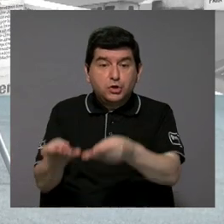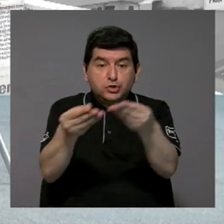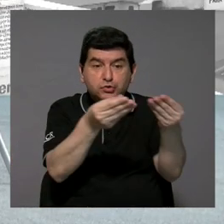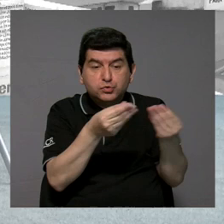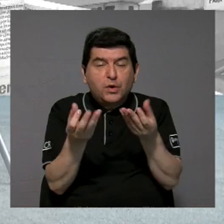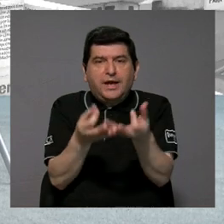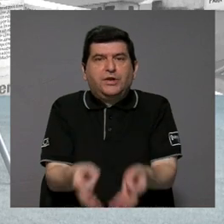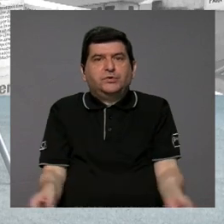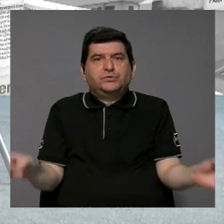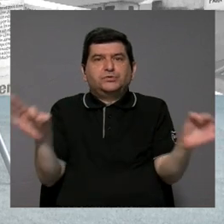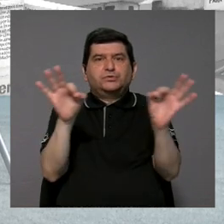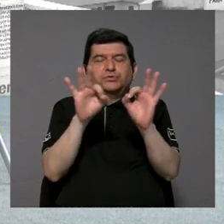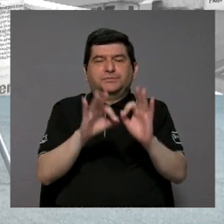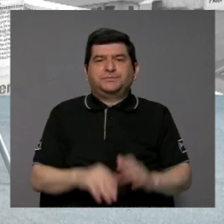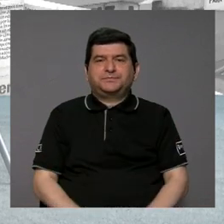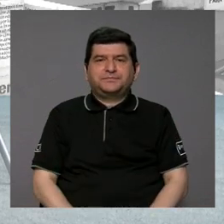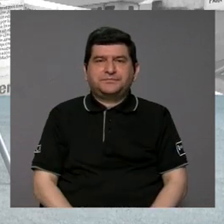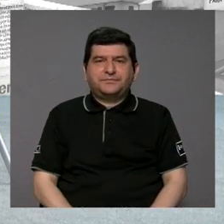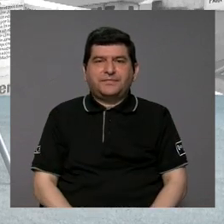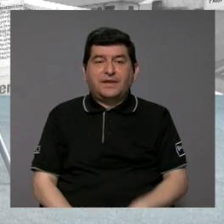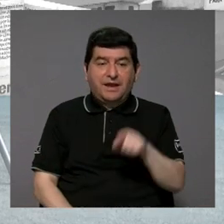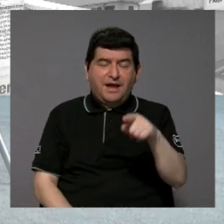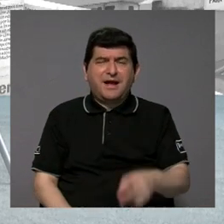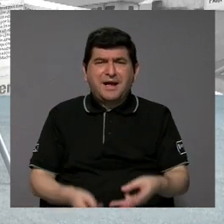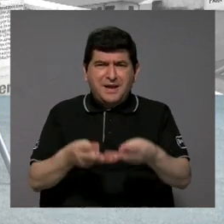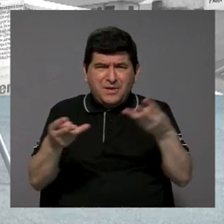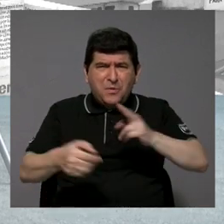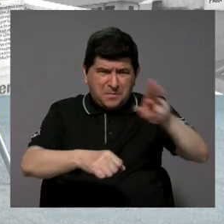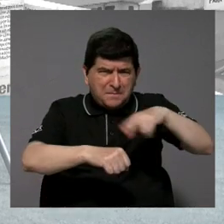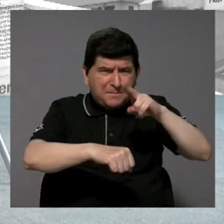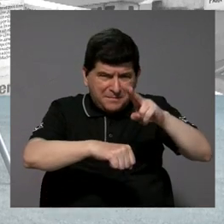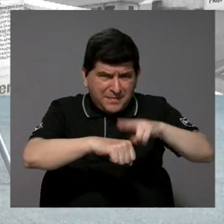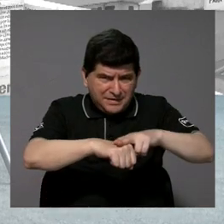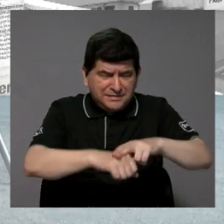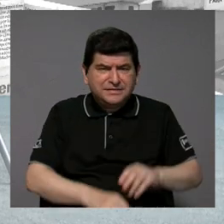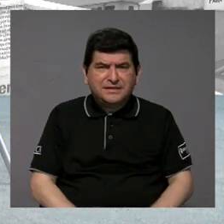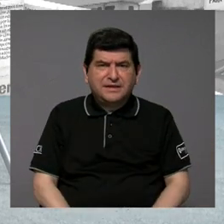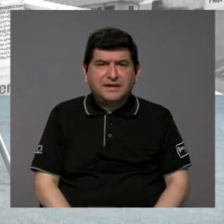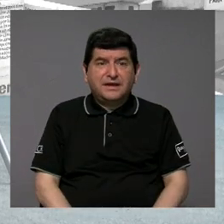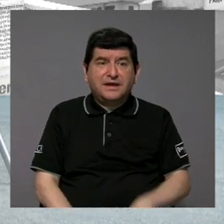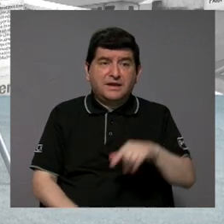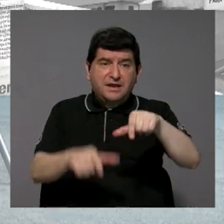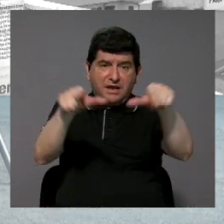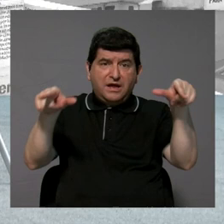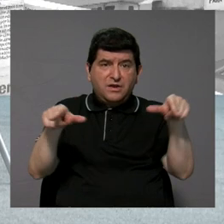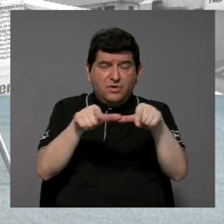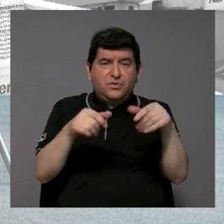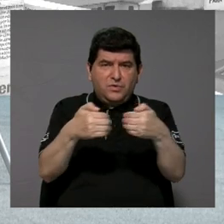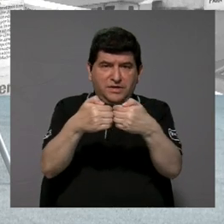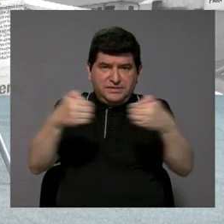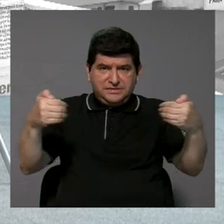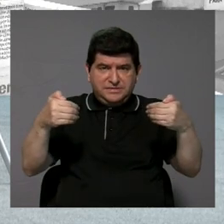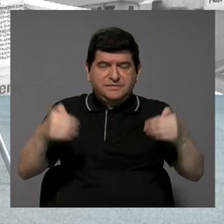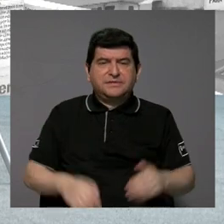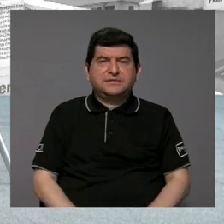Suelos, importantísimo, ¿verdad? Mantener suelos con mucha materia orgánica, que eso no lo puede dar en las zonas de amortiguamiento,